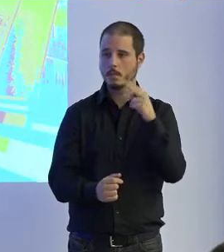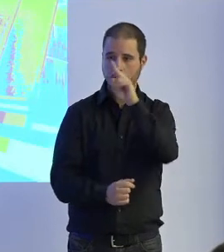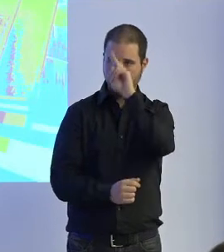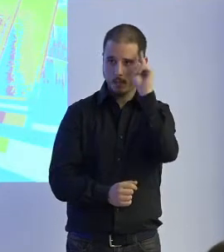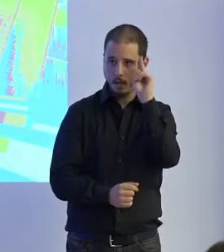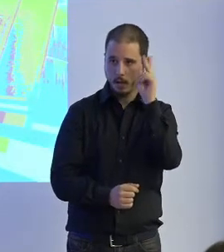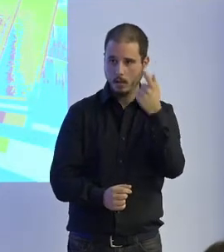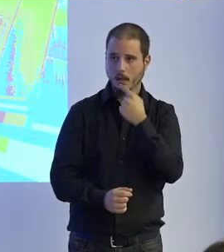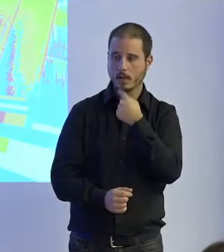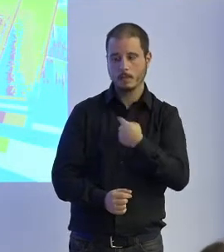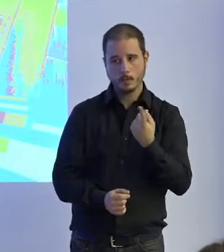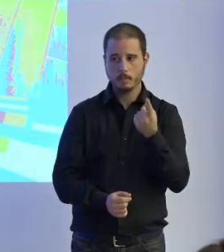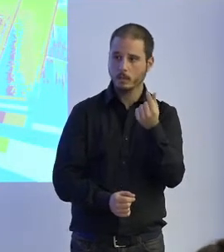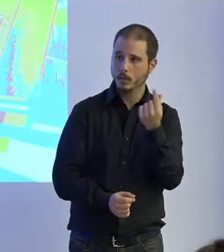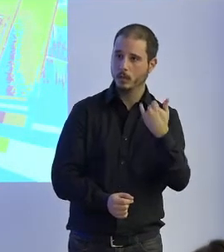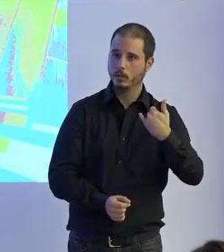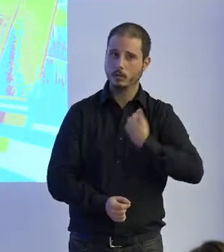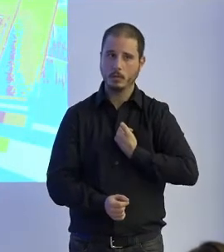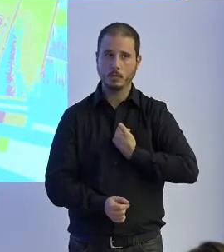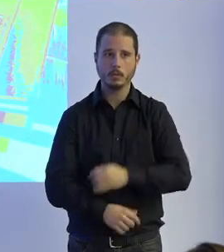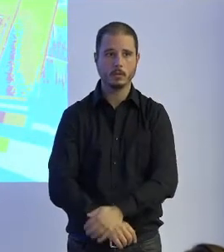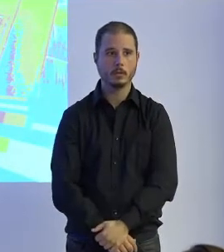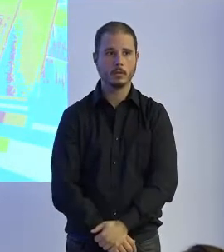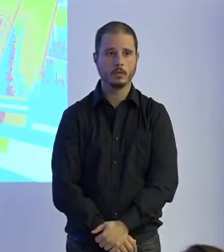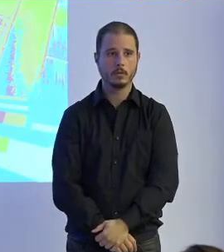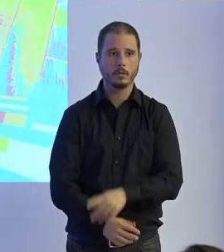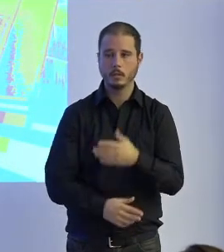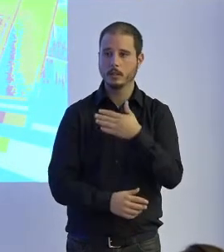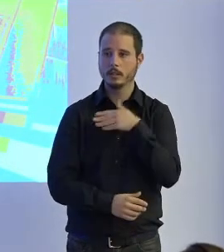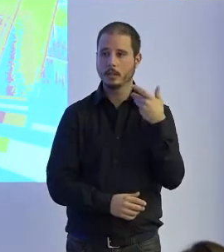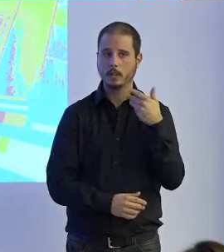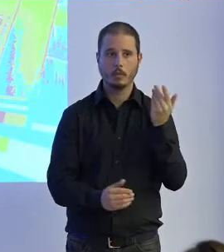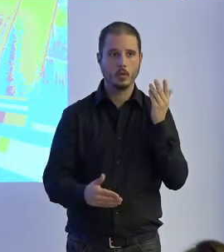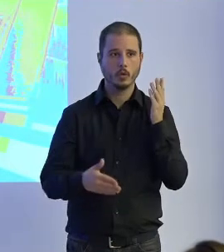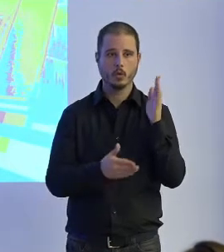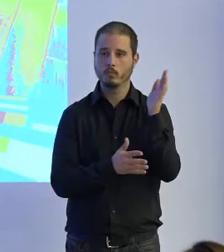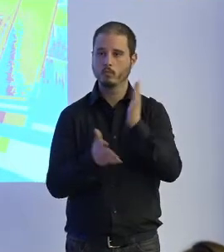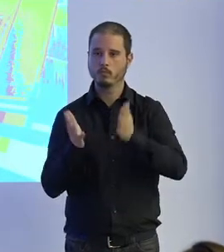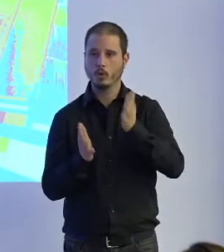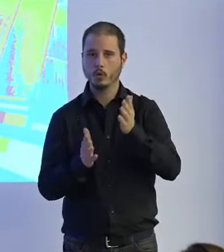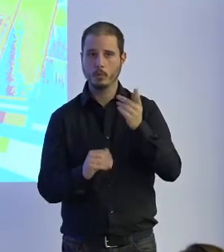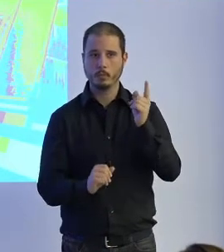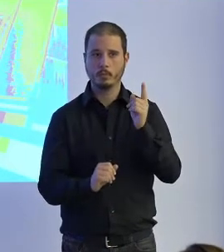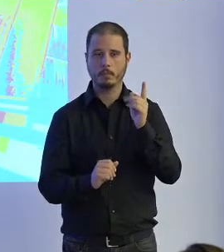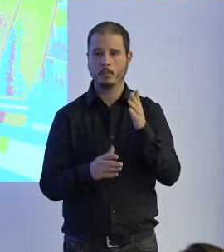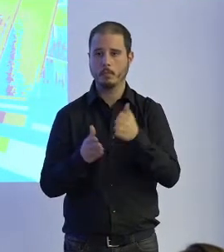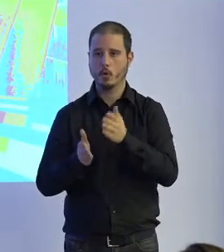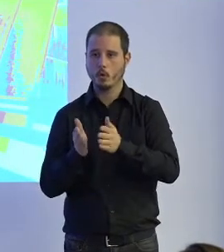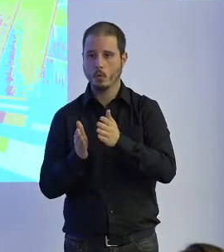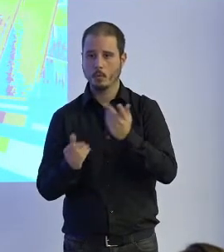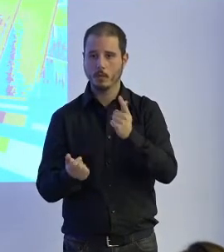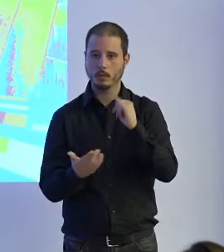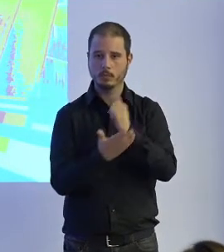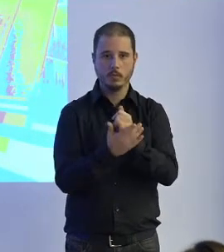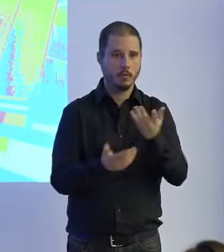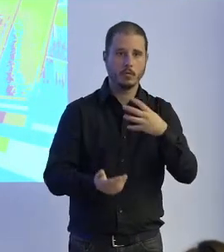dice miren tenemos un dinerío tenían un dinero que había quedado así y necesitamos un robot para hacer unas pruebas pero claro no nos podemos gastar 300 mil euros en un